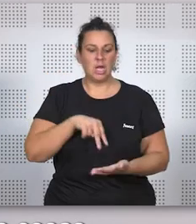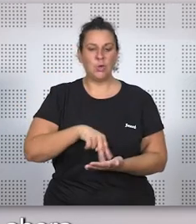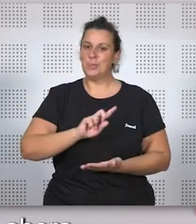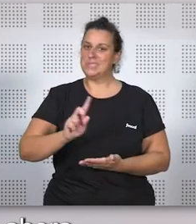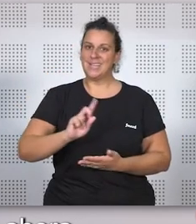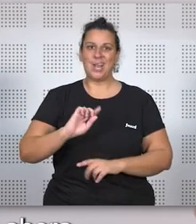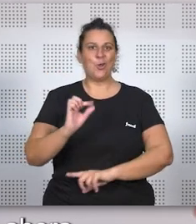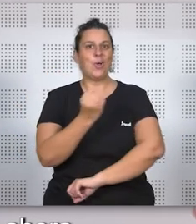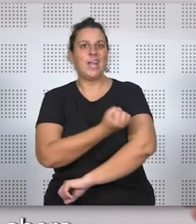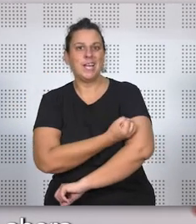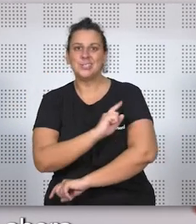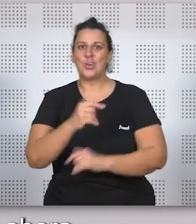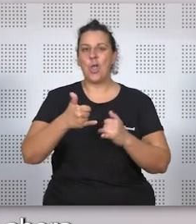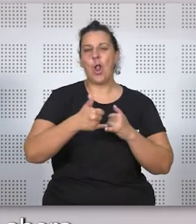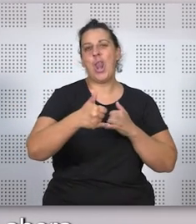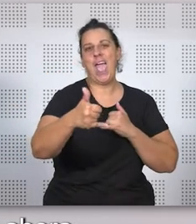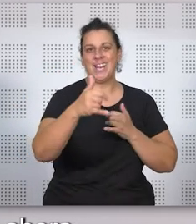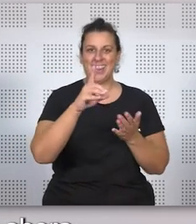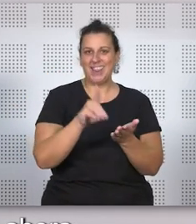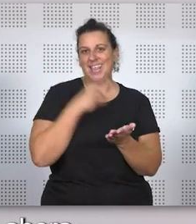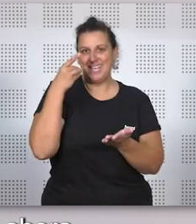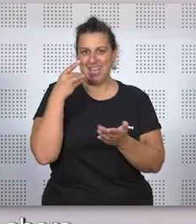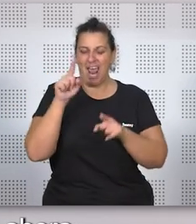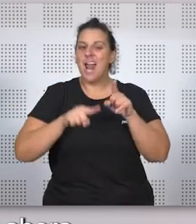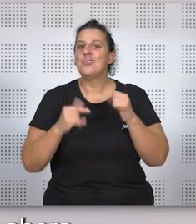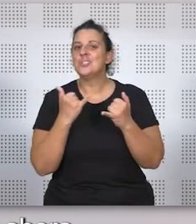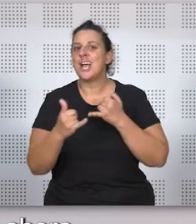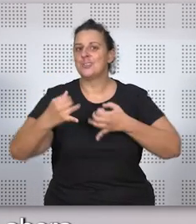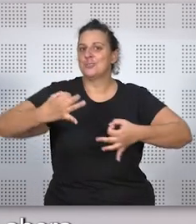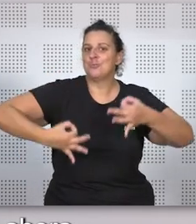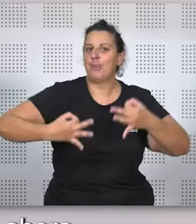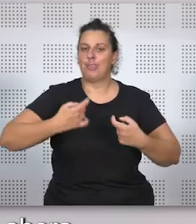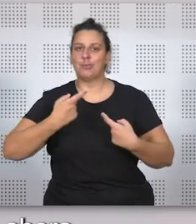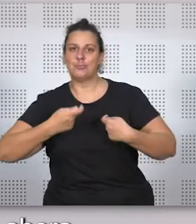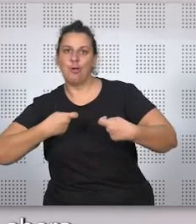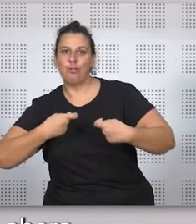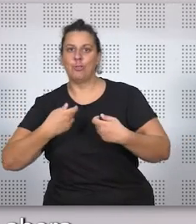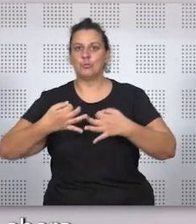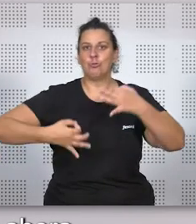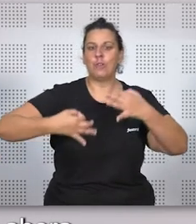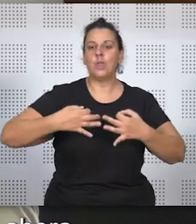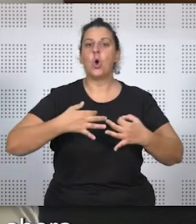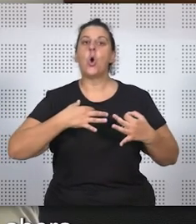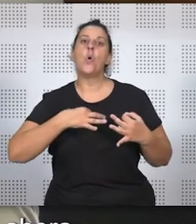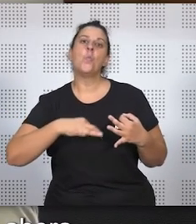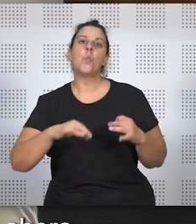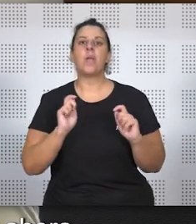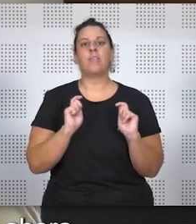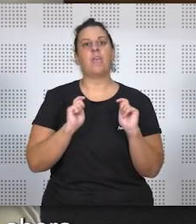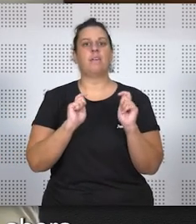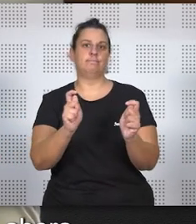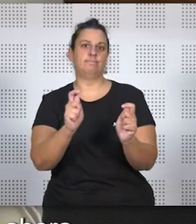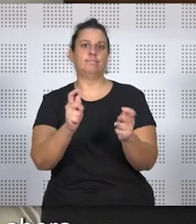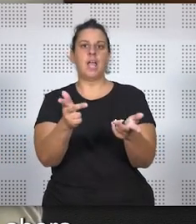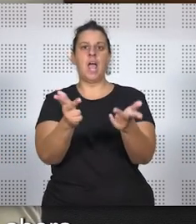registrales. Es decir, que algunos actos y negocios jurídicos, a partir de ahora, van a poder ser otorgados